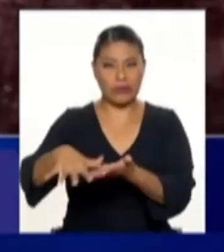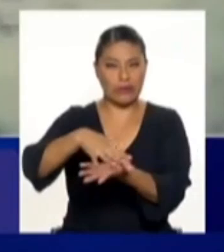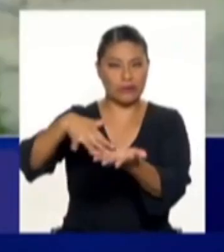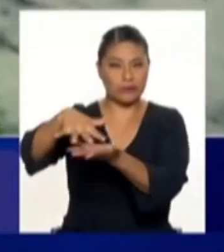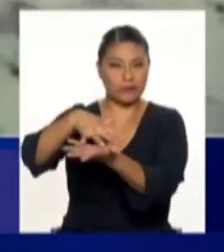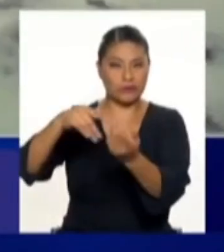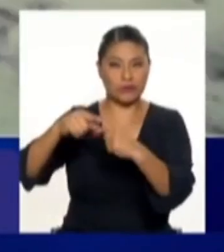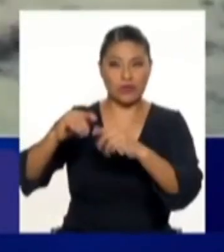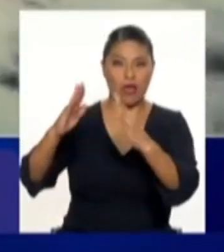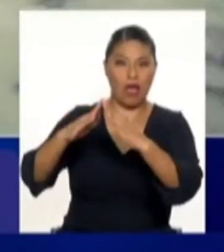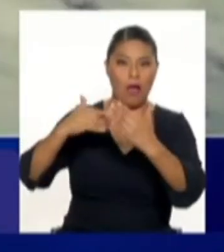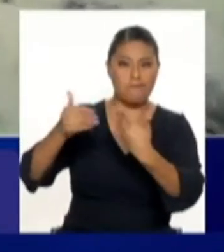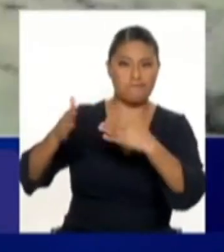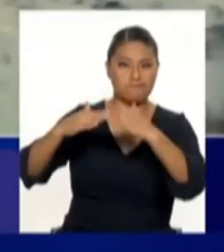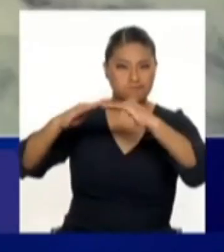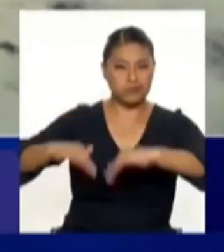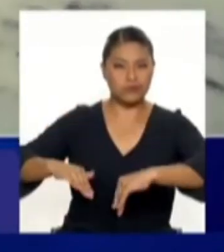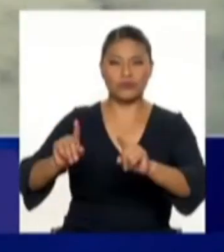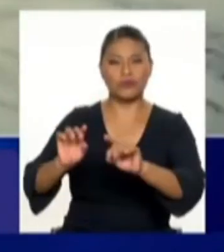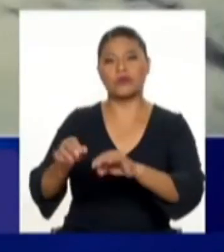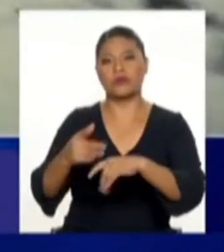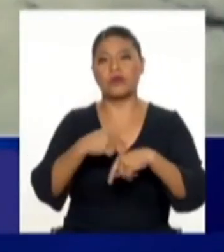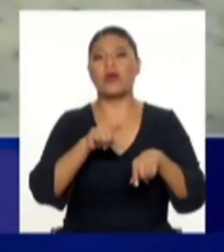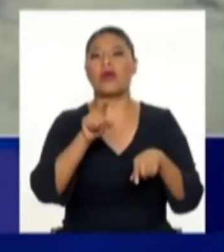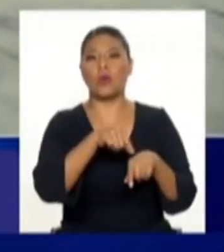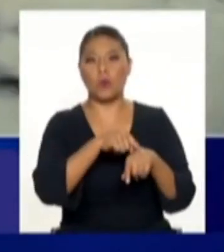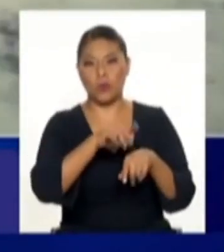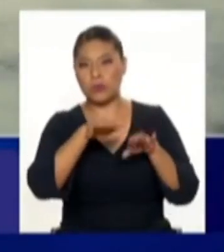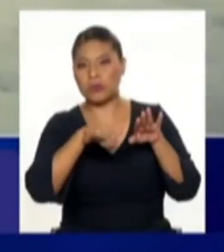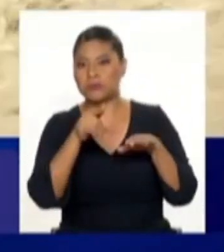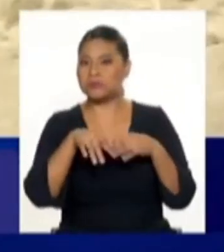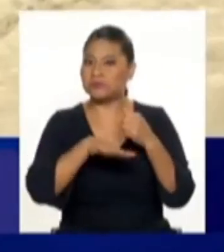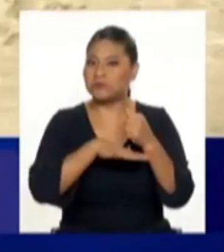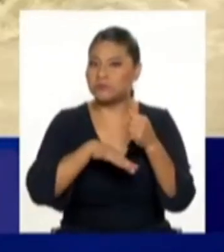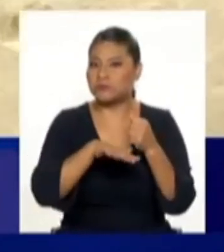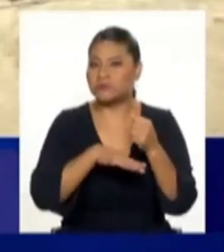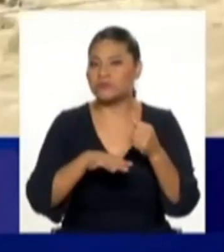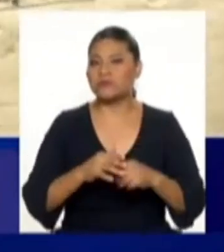pronto casas. Algunos enrocados básicos, ¿no?